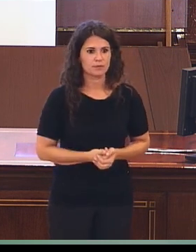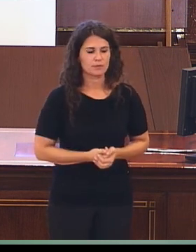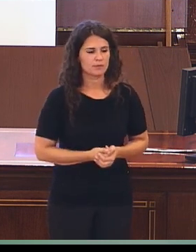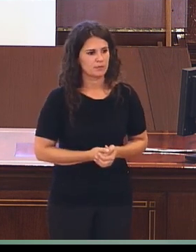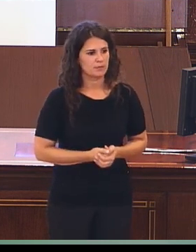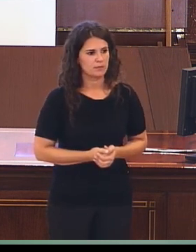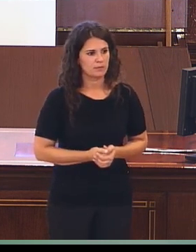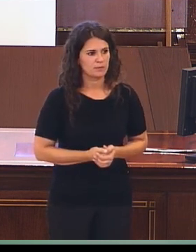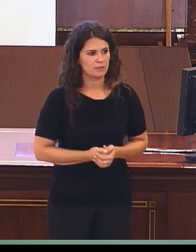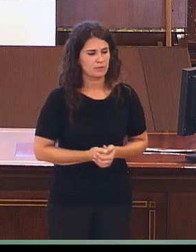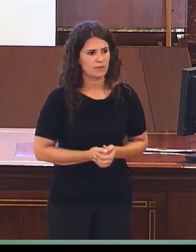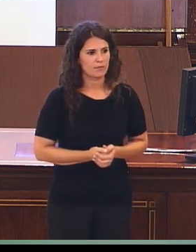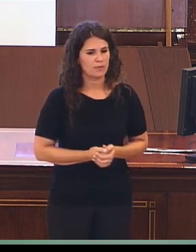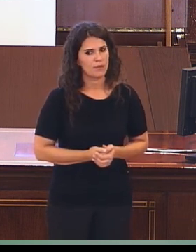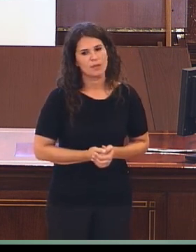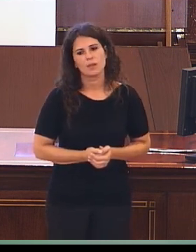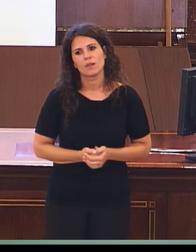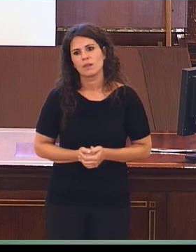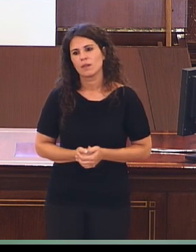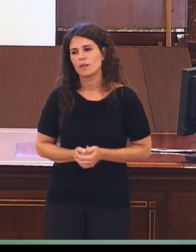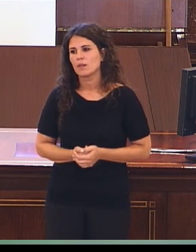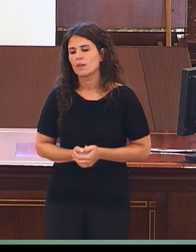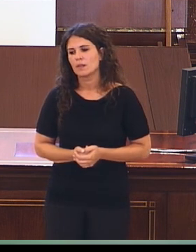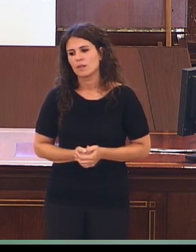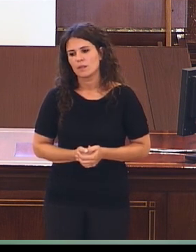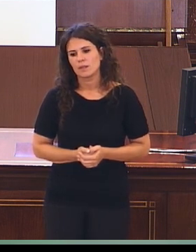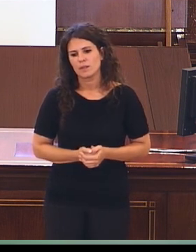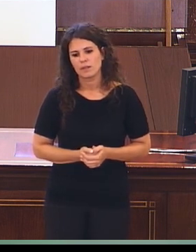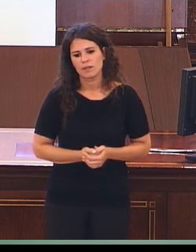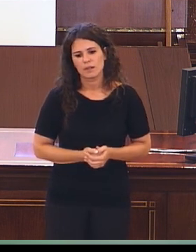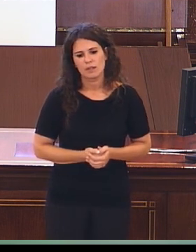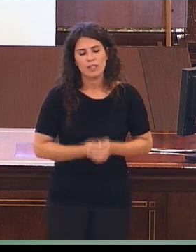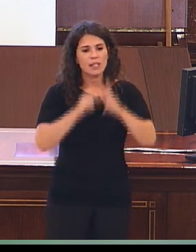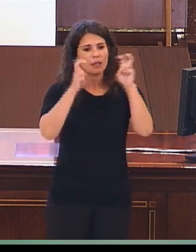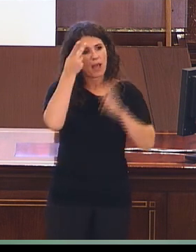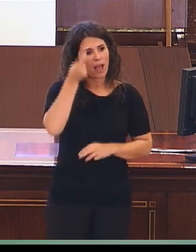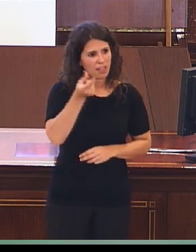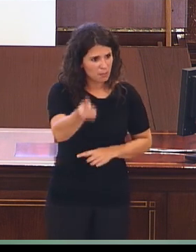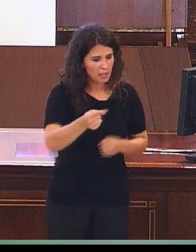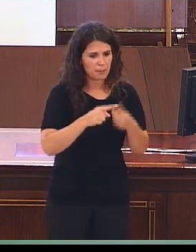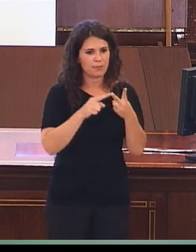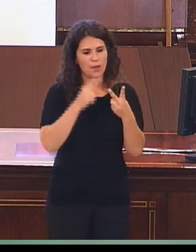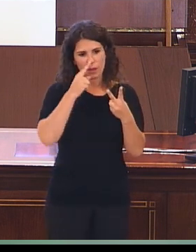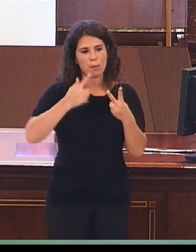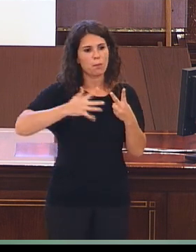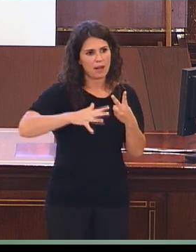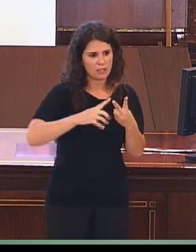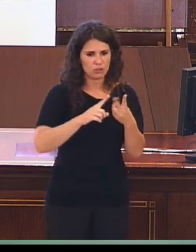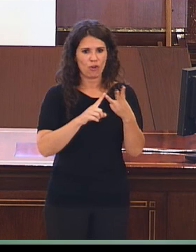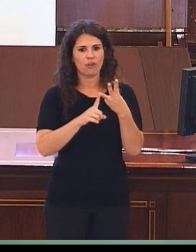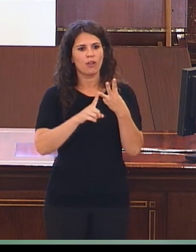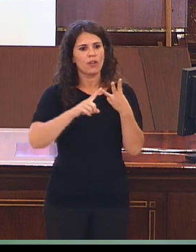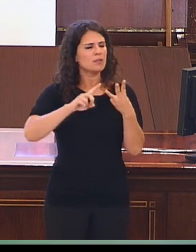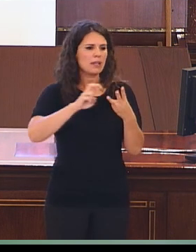Muy poquita investigación hay sobre la lengua de signos en Alzheimer, en Parkinson, en el síndrome de charge